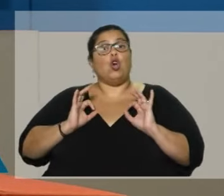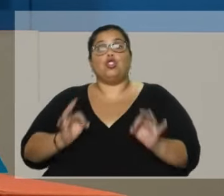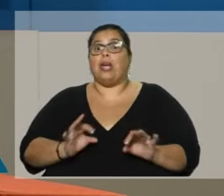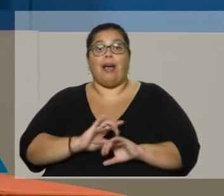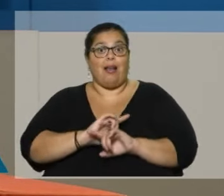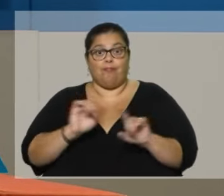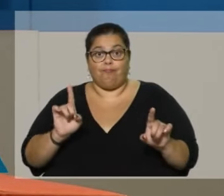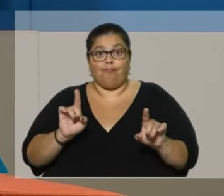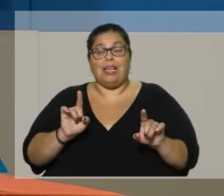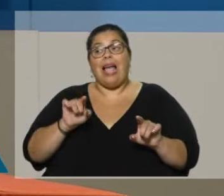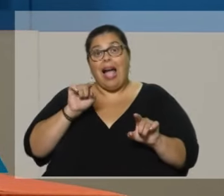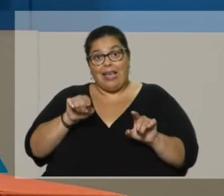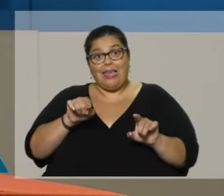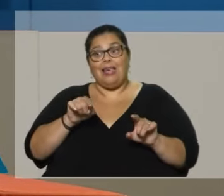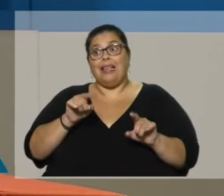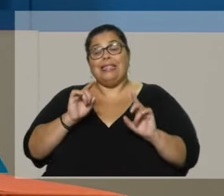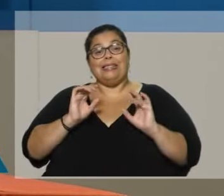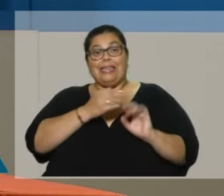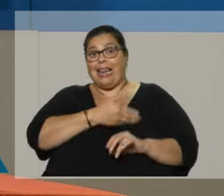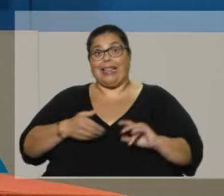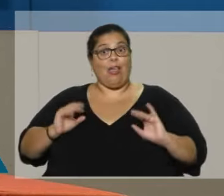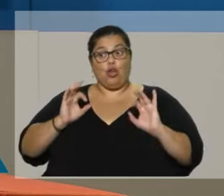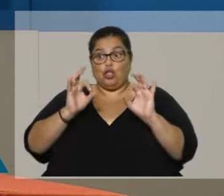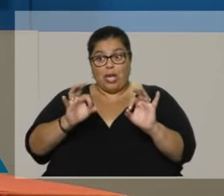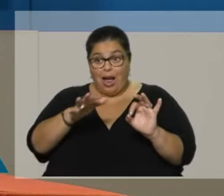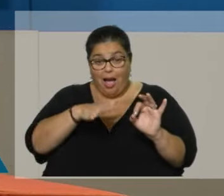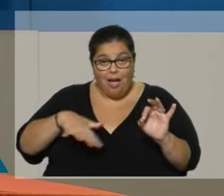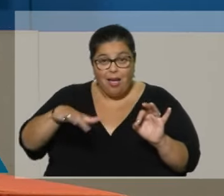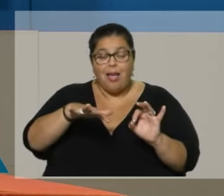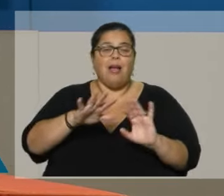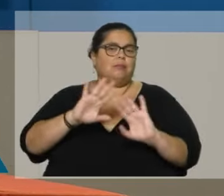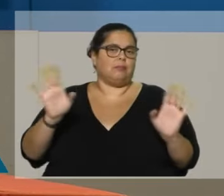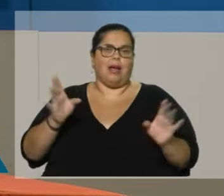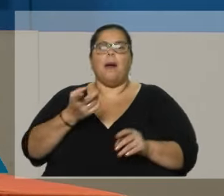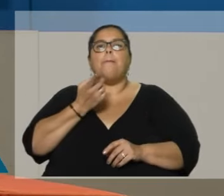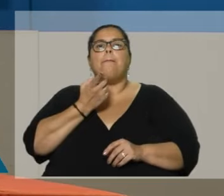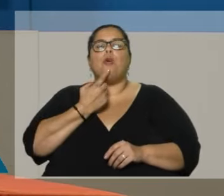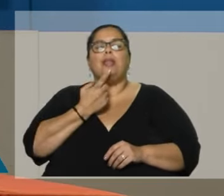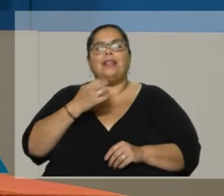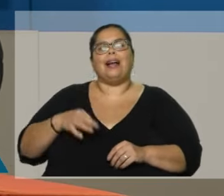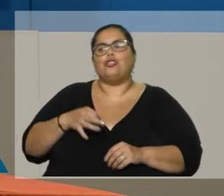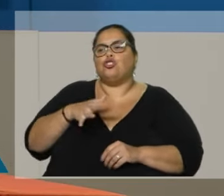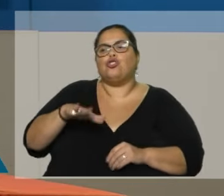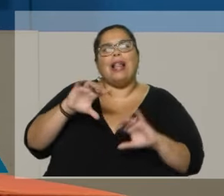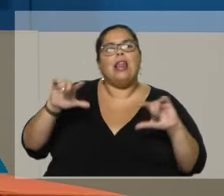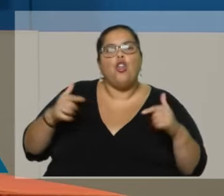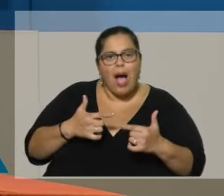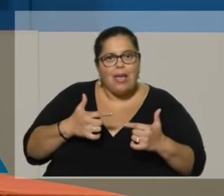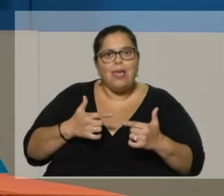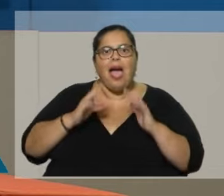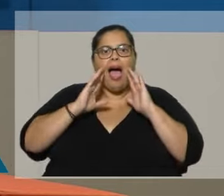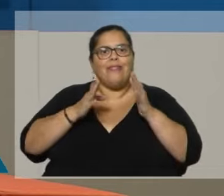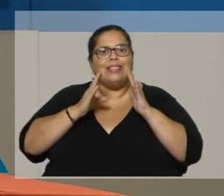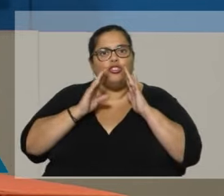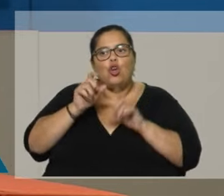criminales y ocupan ese lugar dejado por el Estado. Me refiero a las políticas sociales, a la atención